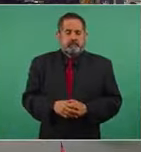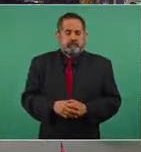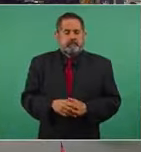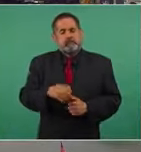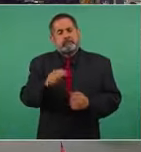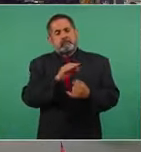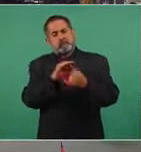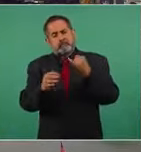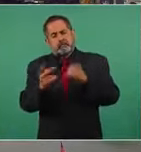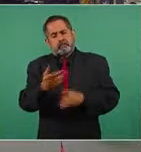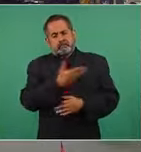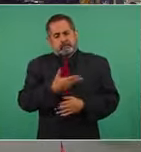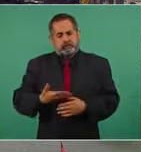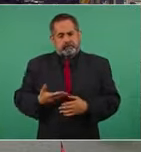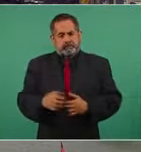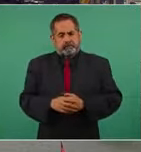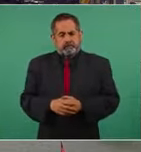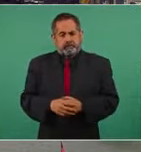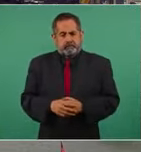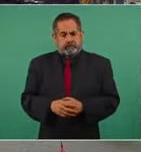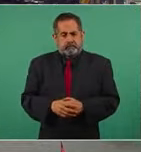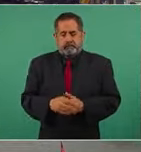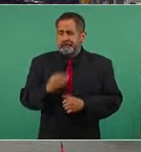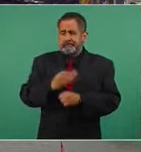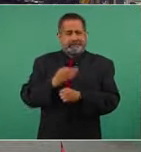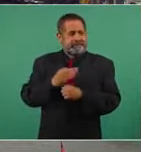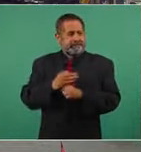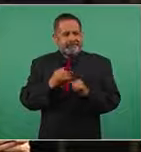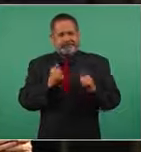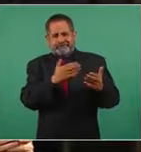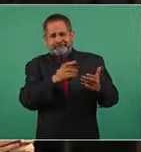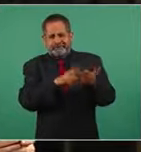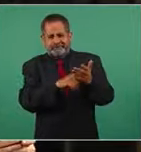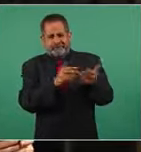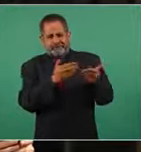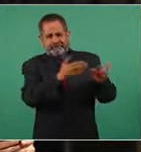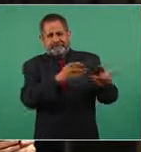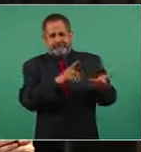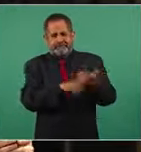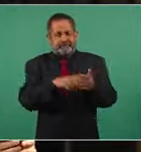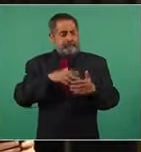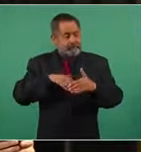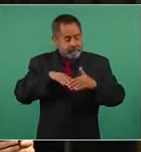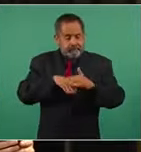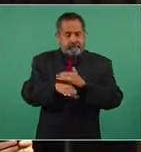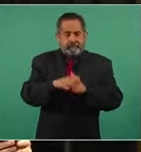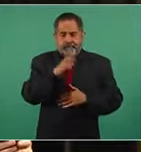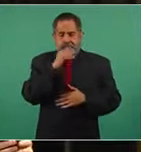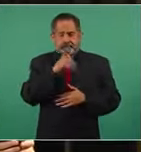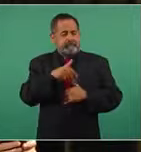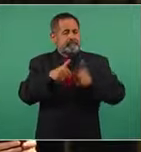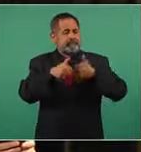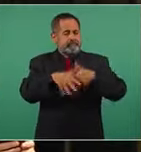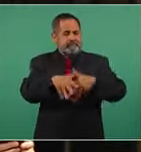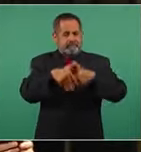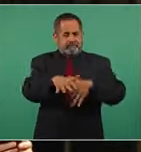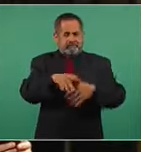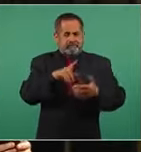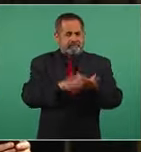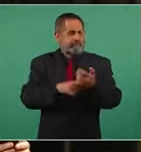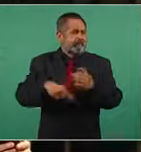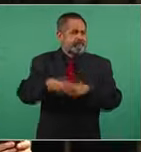presidente, aquí afuera nos encontramos precisamente al ingreso con manifestación de